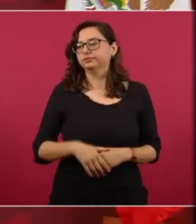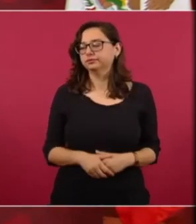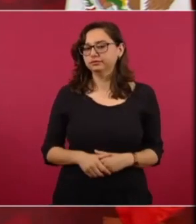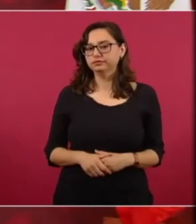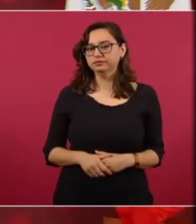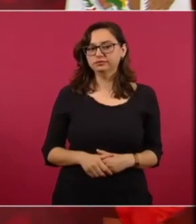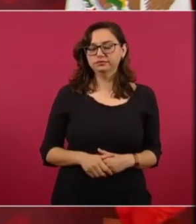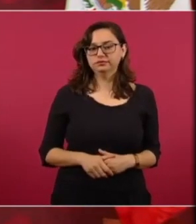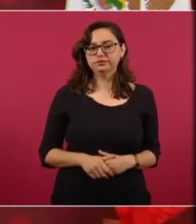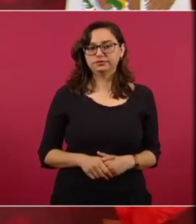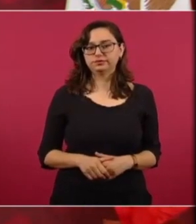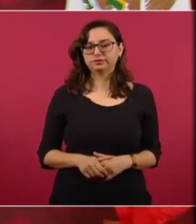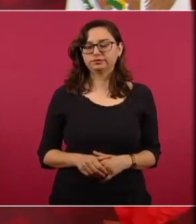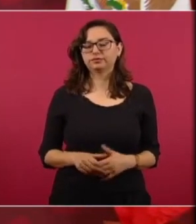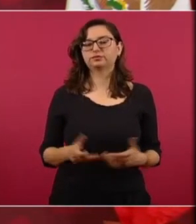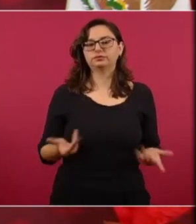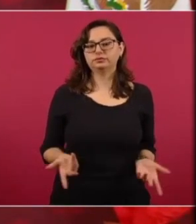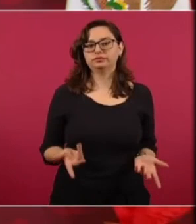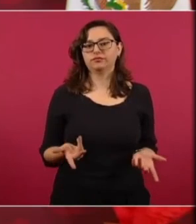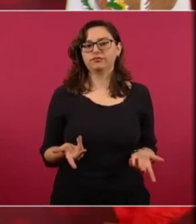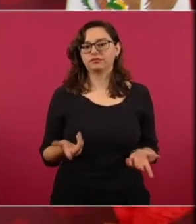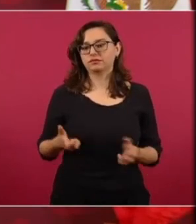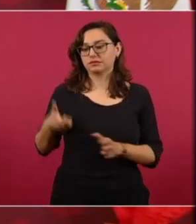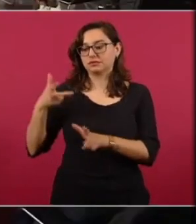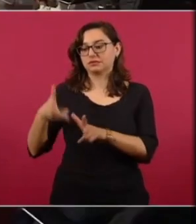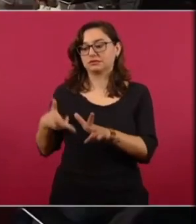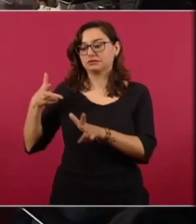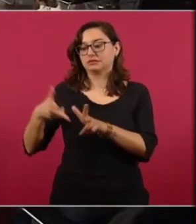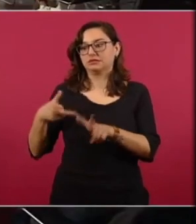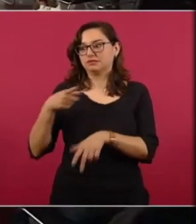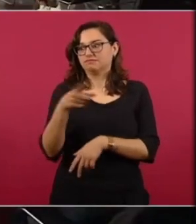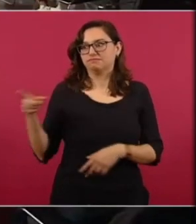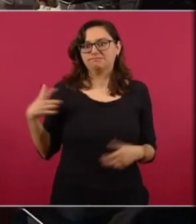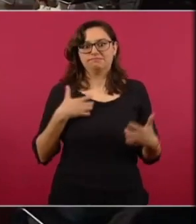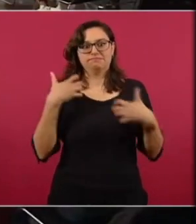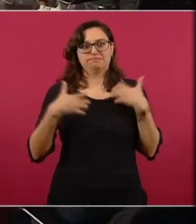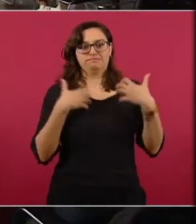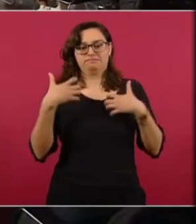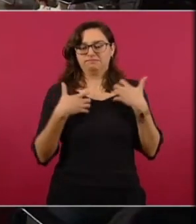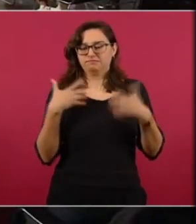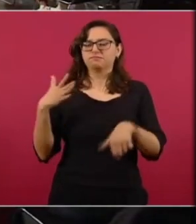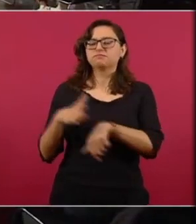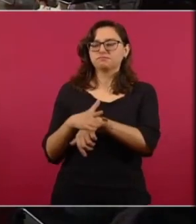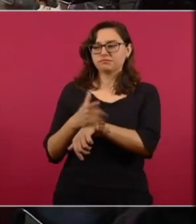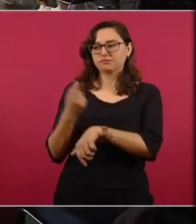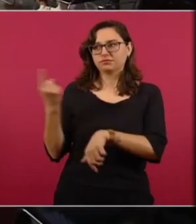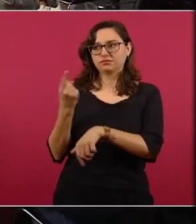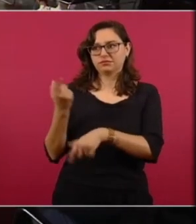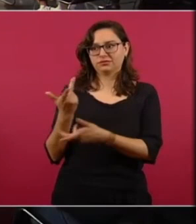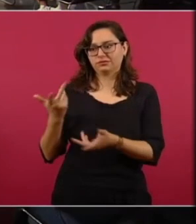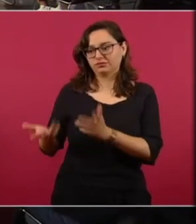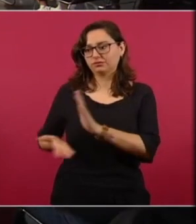y también el porqué de la reacción acuérdense ustedes